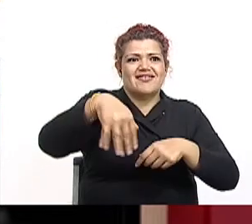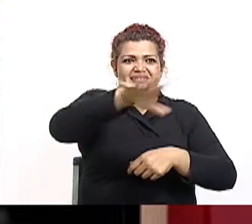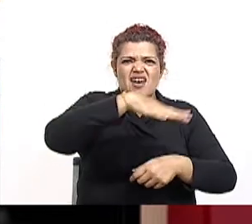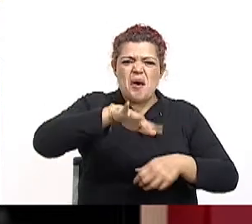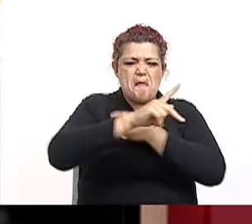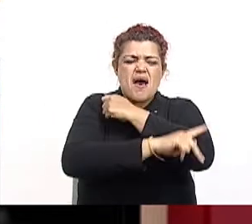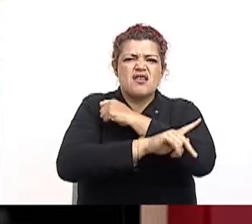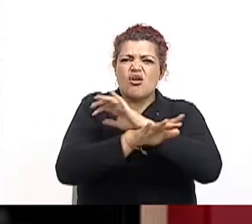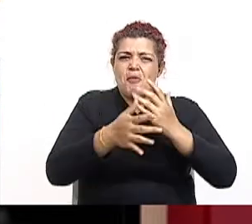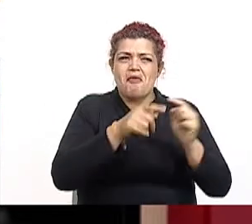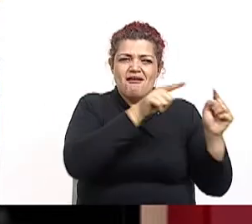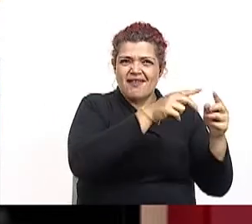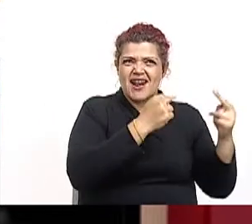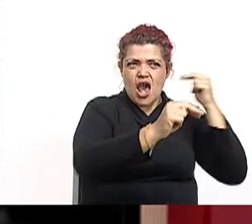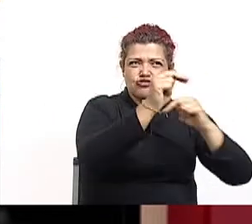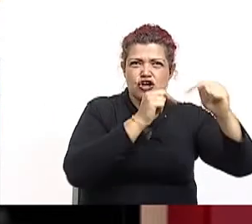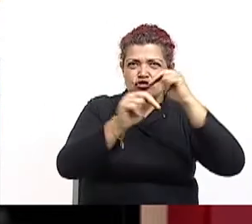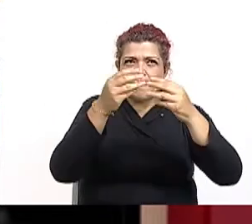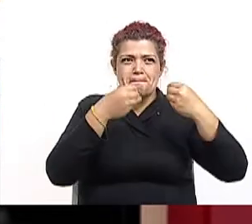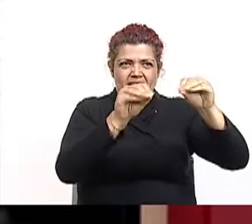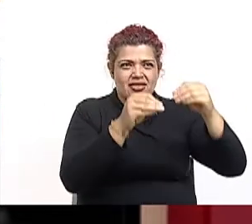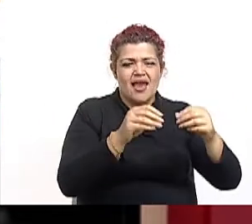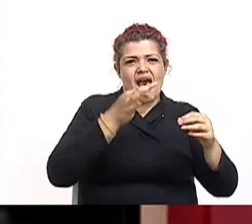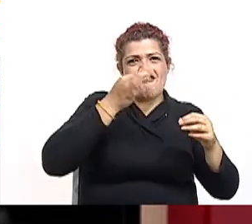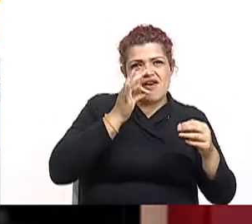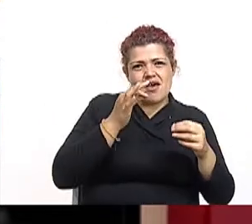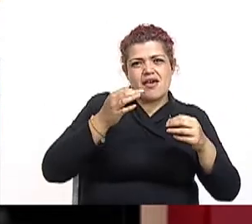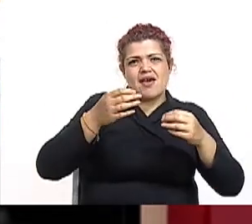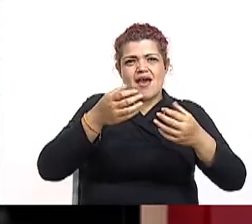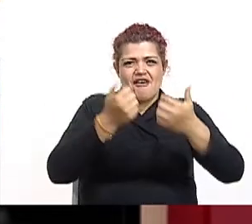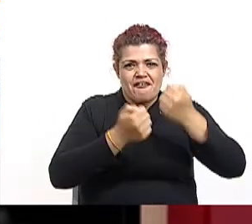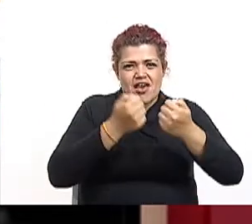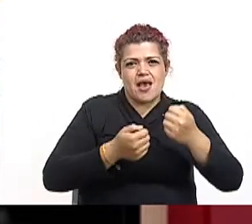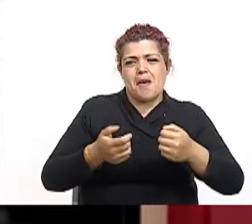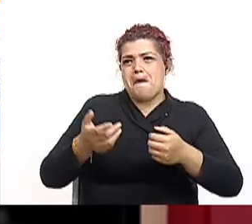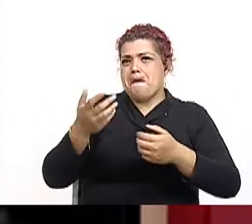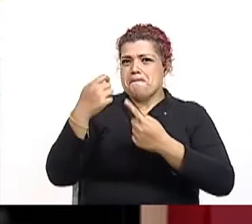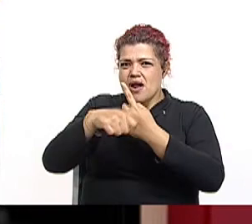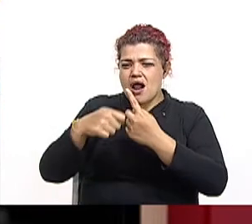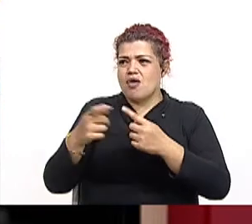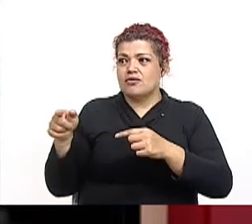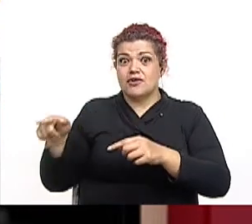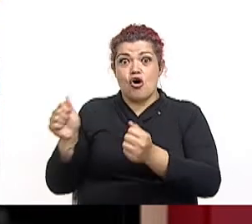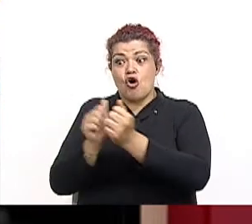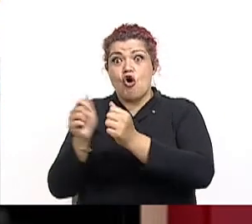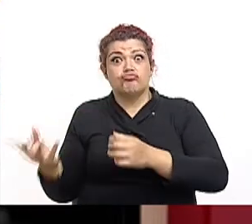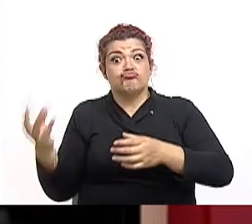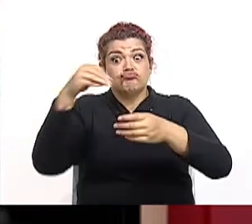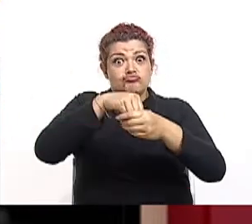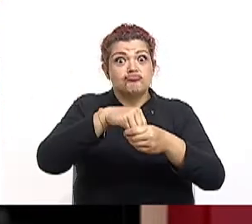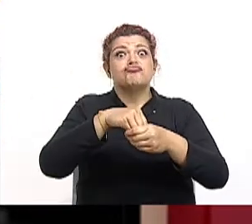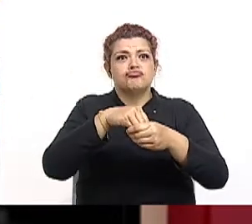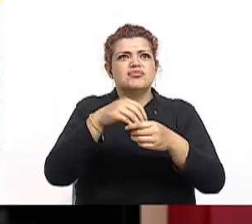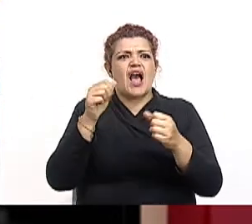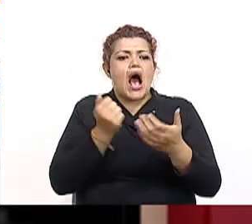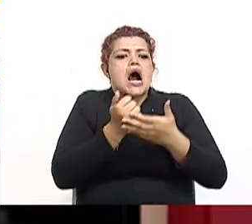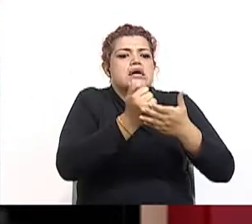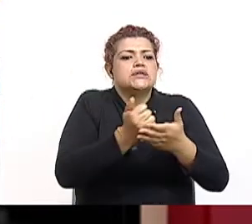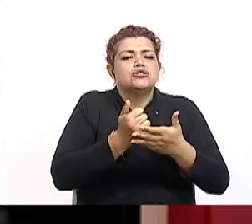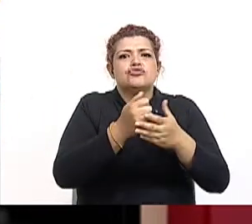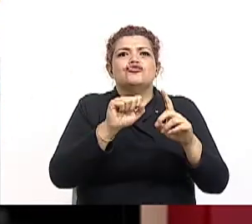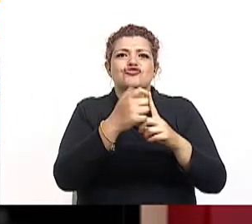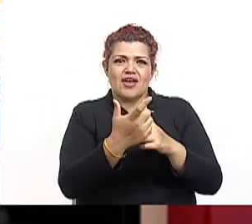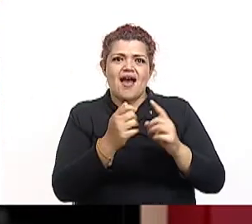final. Habíamos visto con nuestro compañero, por cierto, y amigo, don Hernán Morales, a quien le